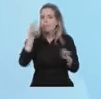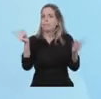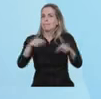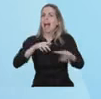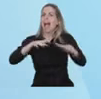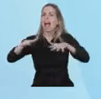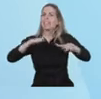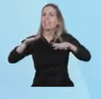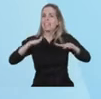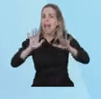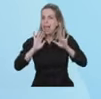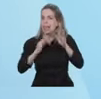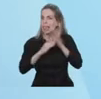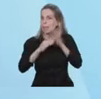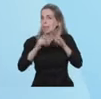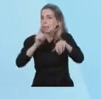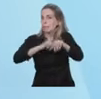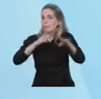den las condiciones,